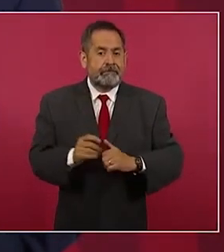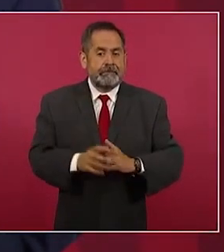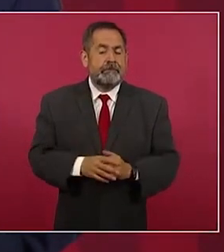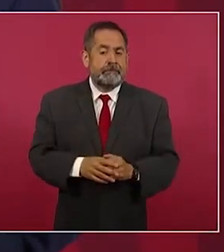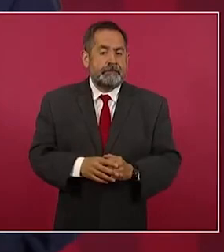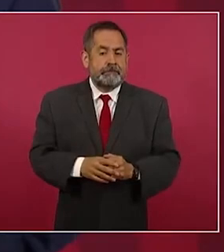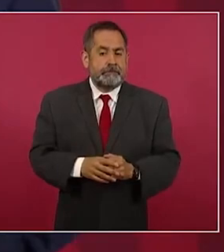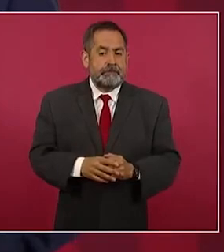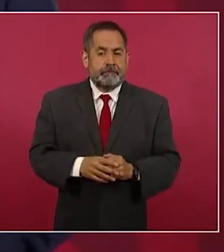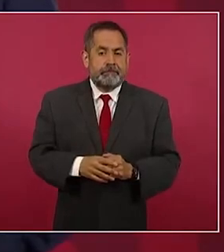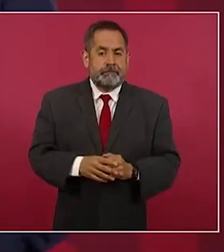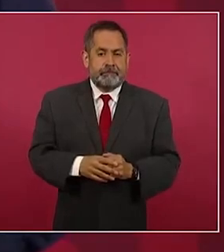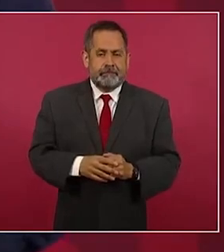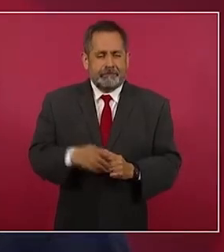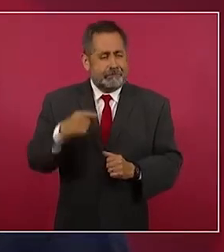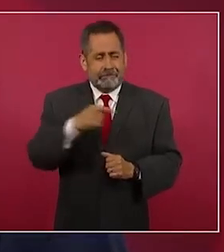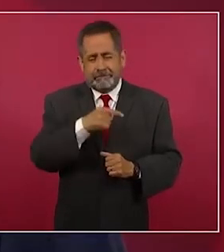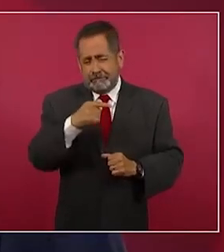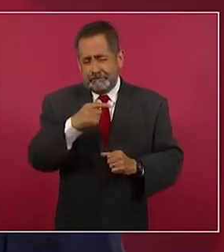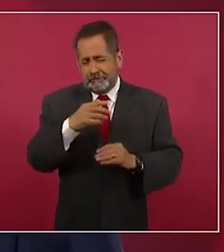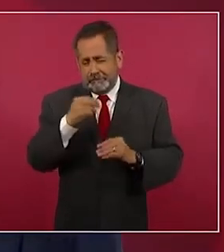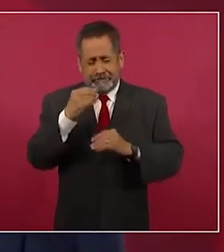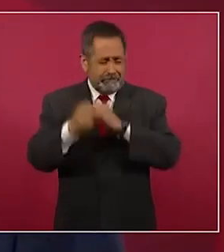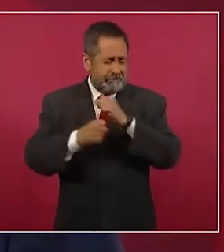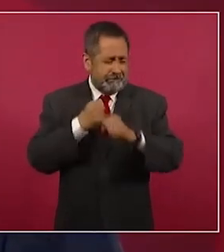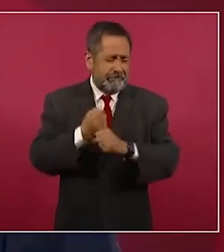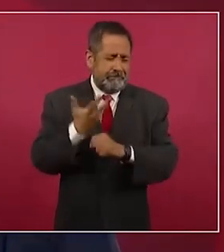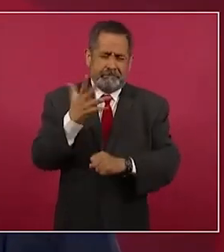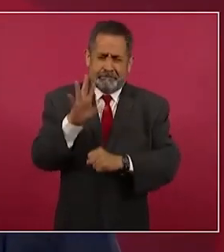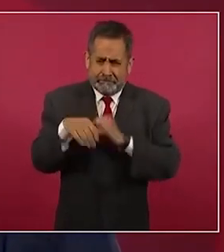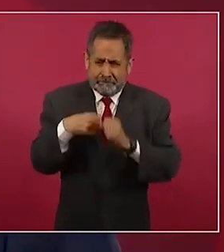porque fueron décadas.